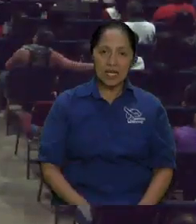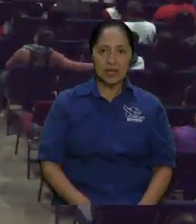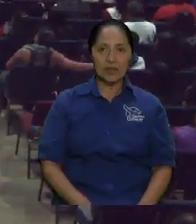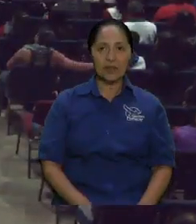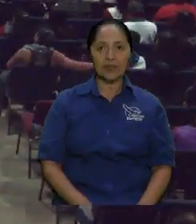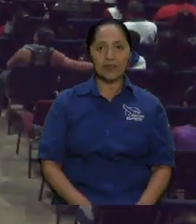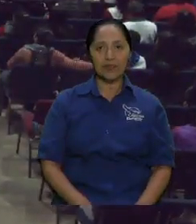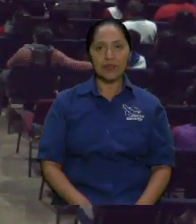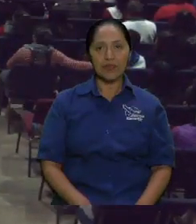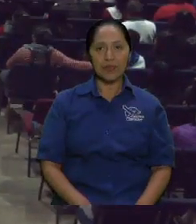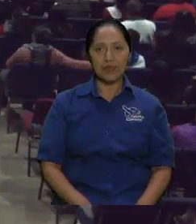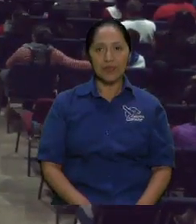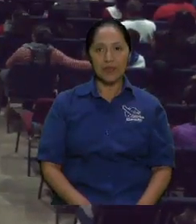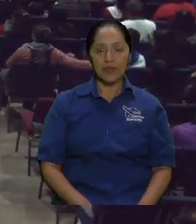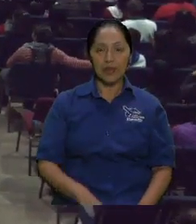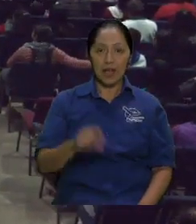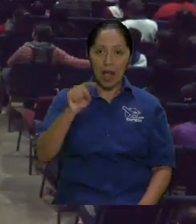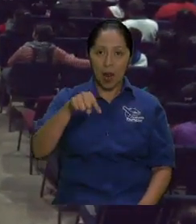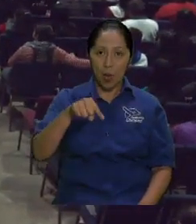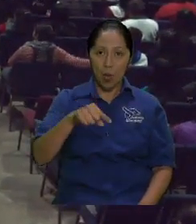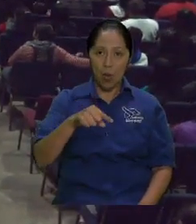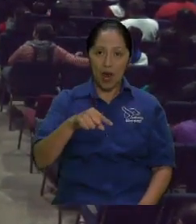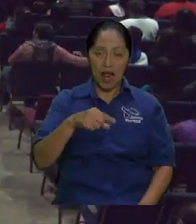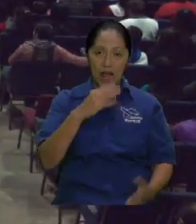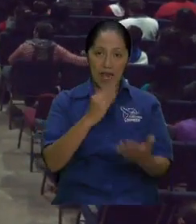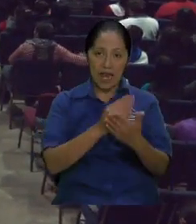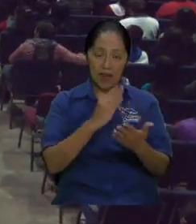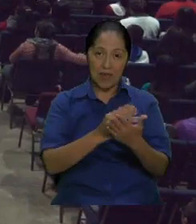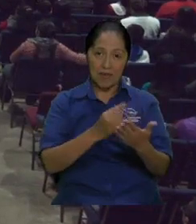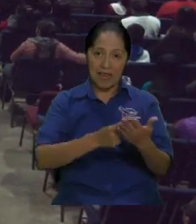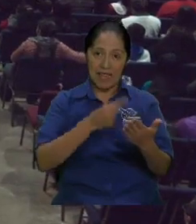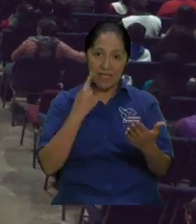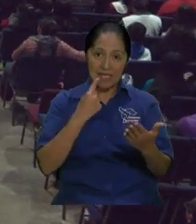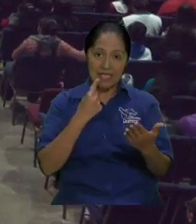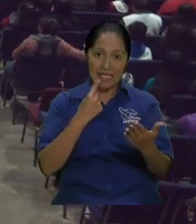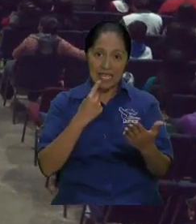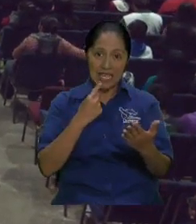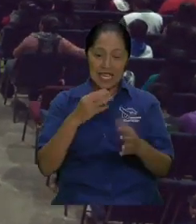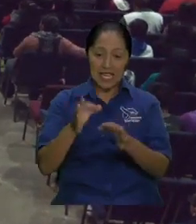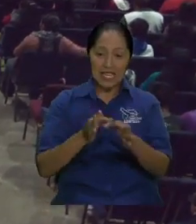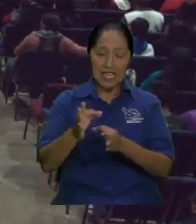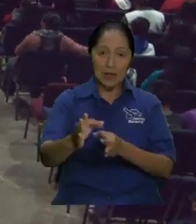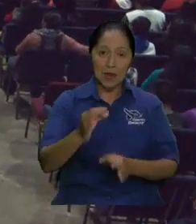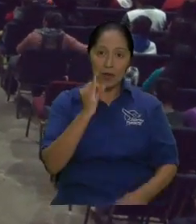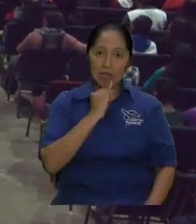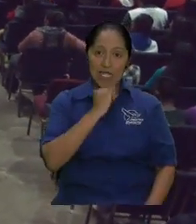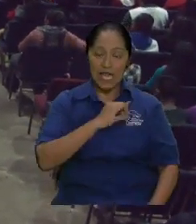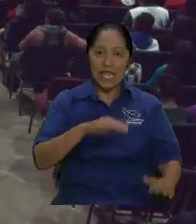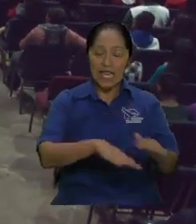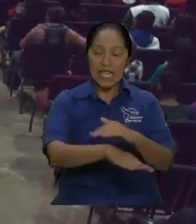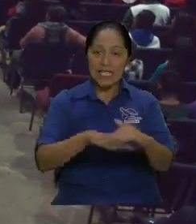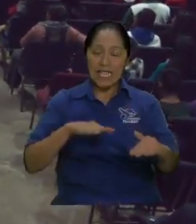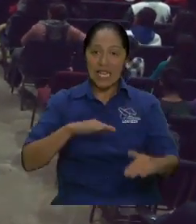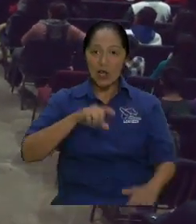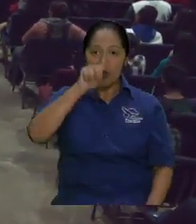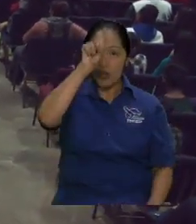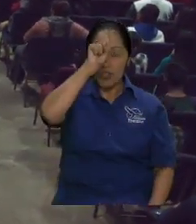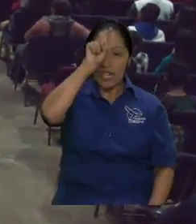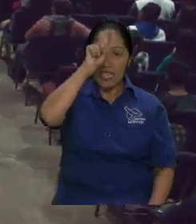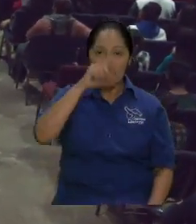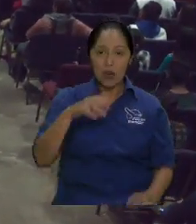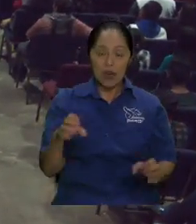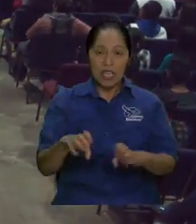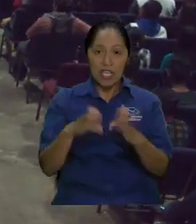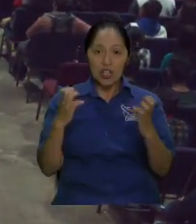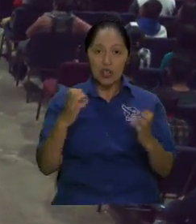Ahora tenemos a los israelitas saliendo de Egipto y lo primero que les quitan son los pepinos, los puerros, los ajos, las